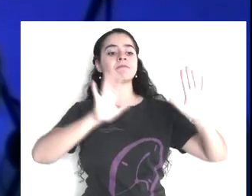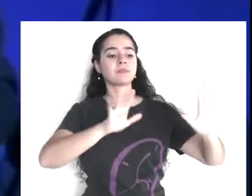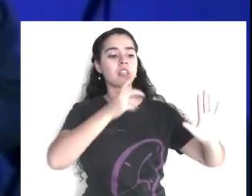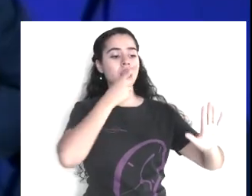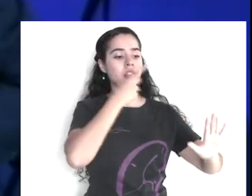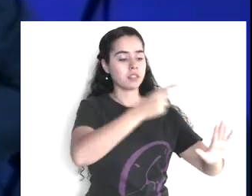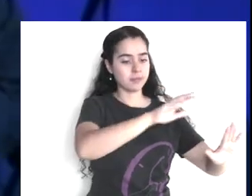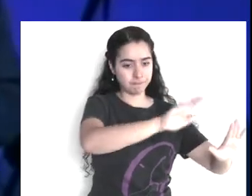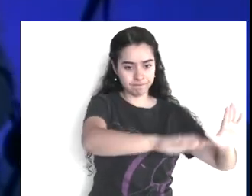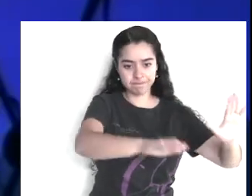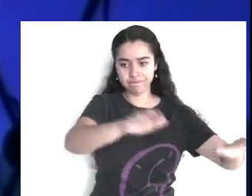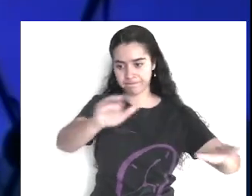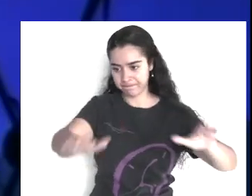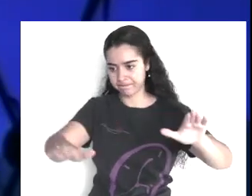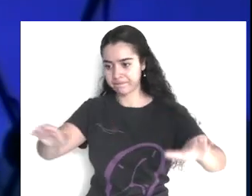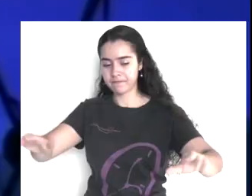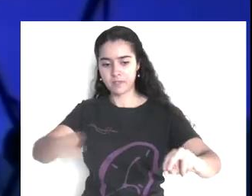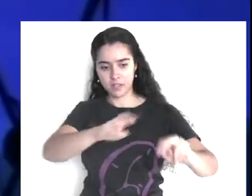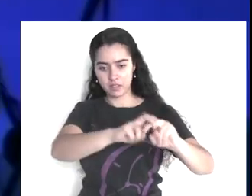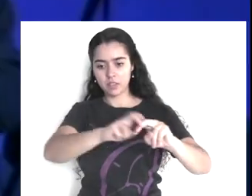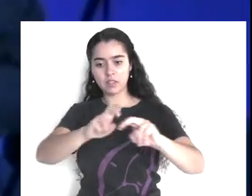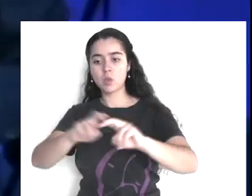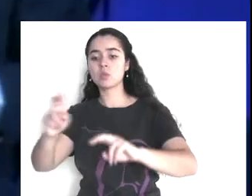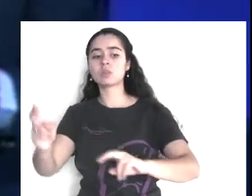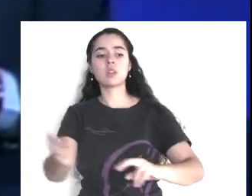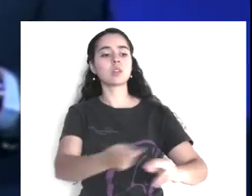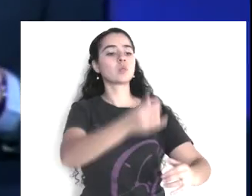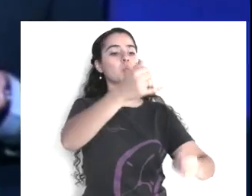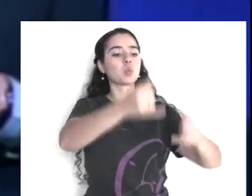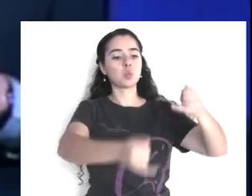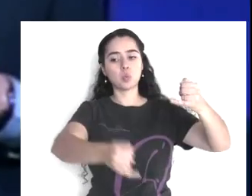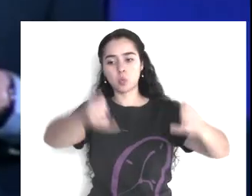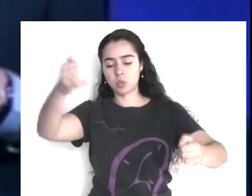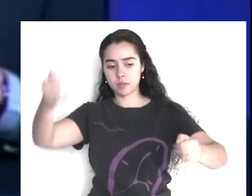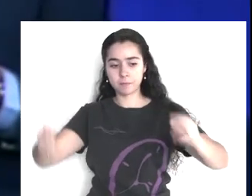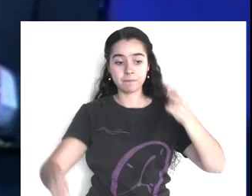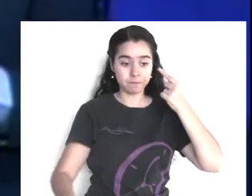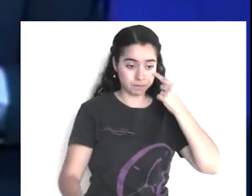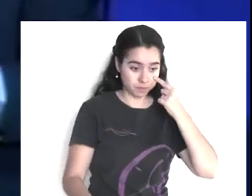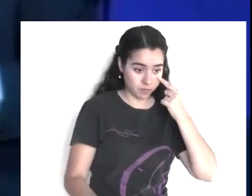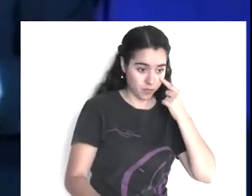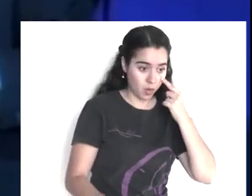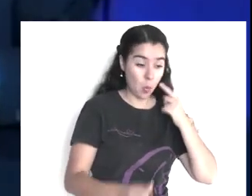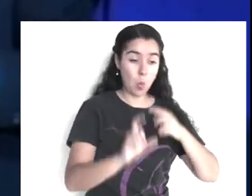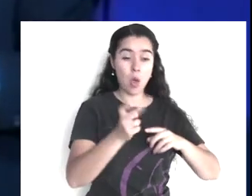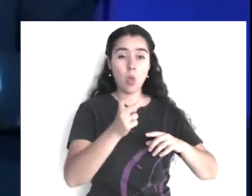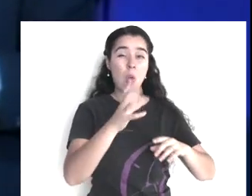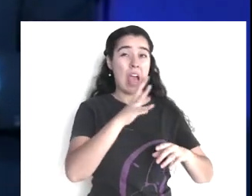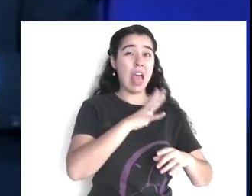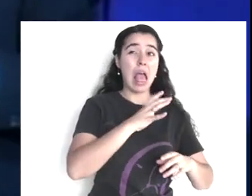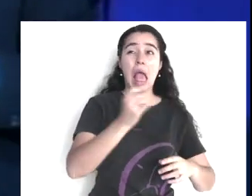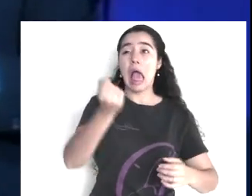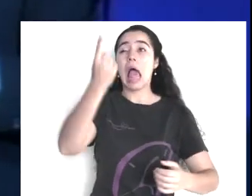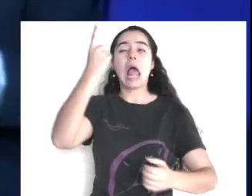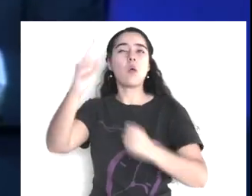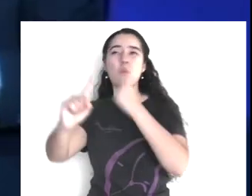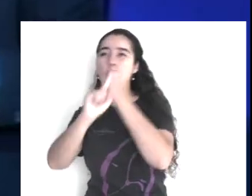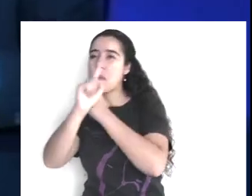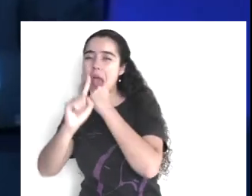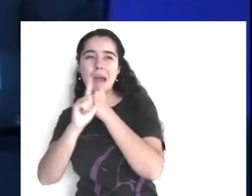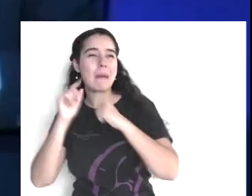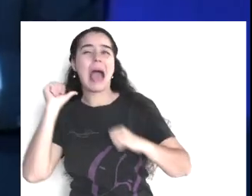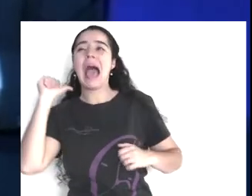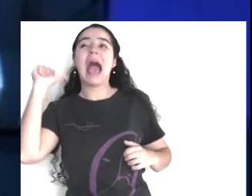entonces, mandé a vuestros jueces, diciendo, oíd, entre vuestros hermanos, aquí la clave está en el verbo,